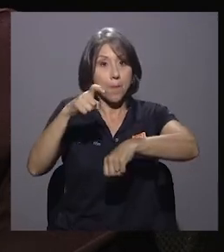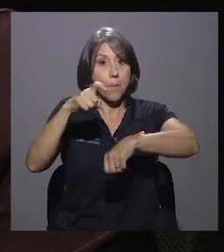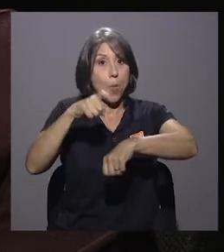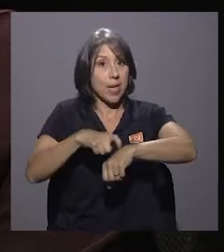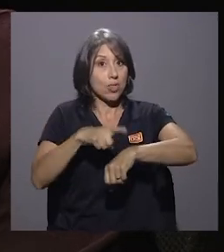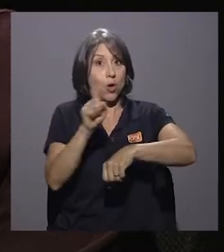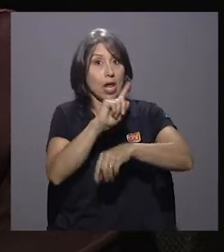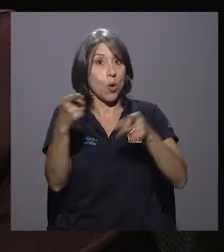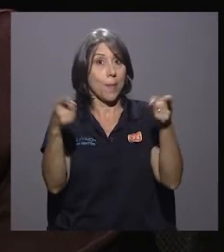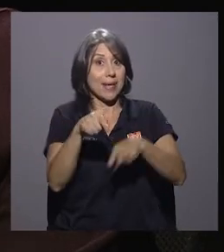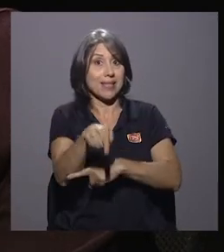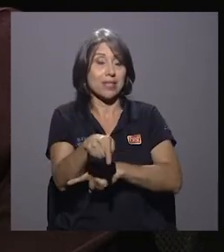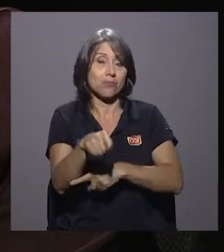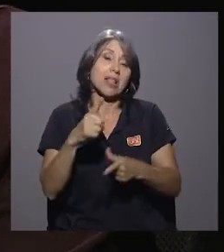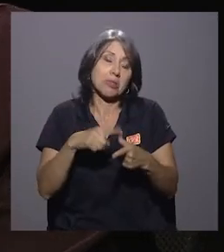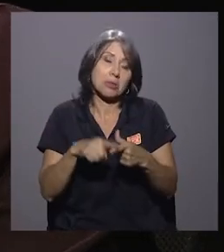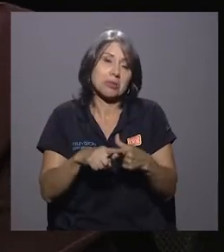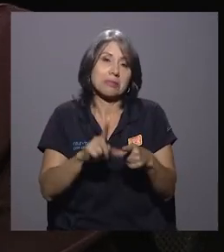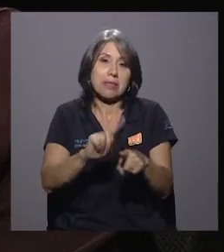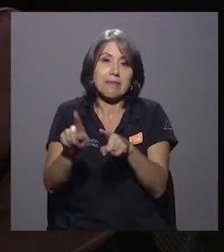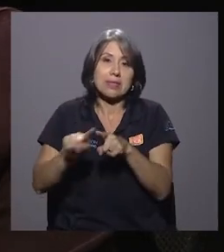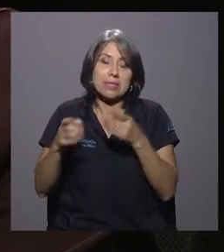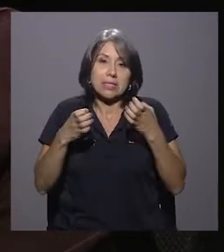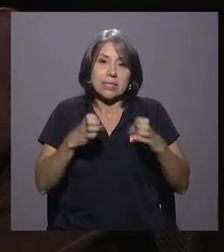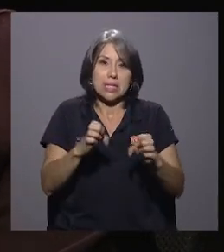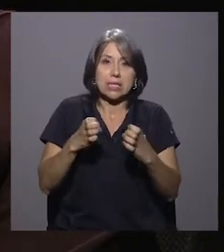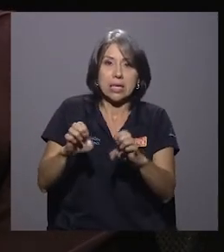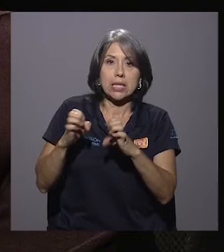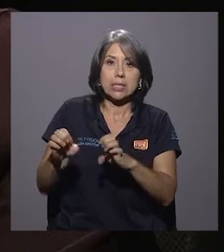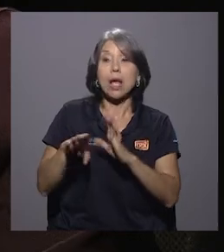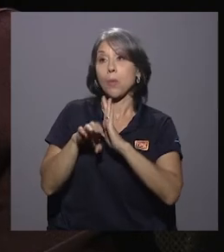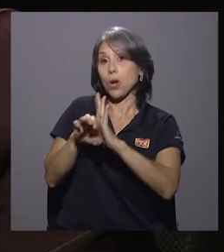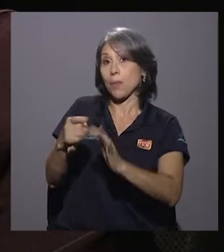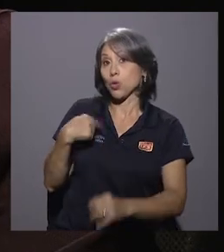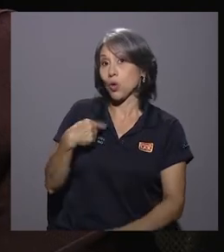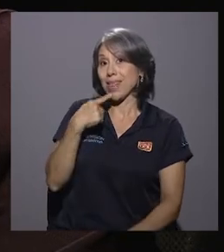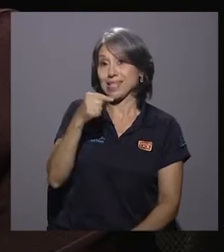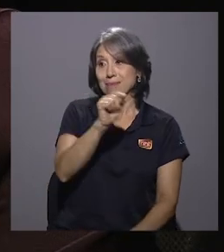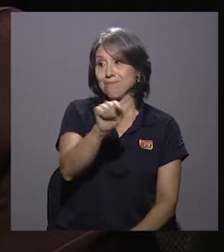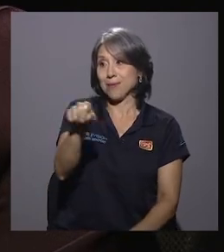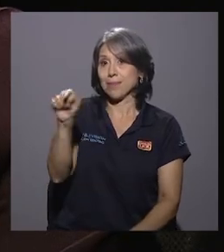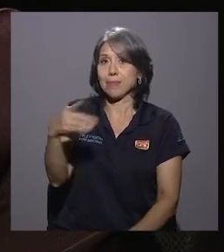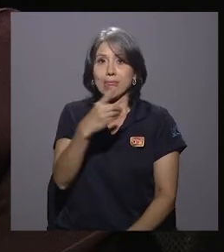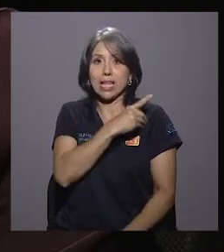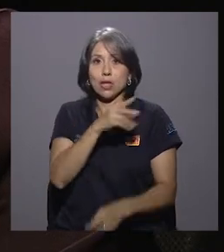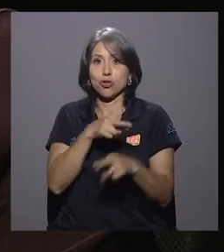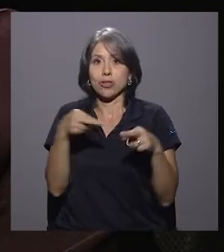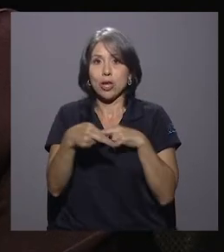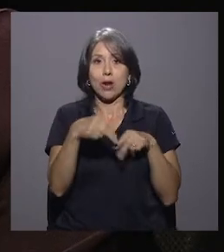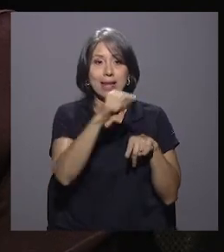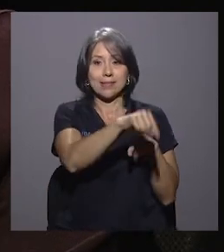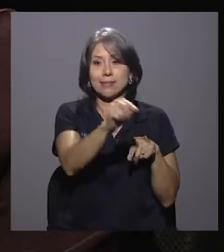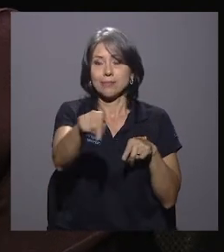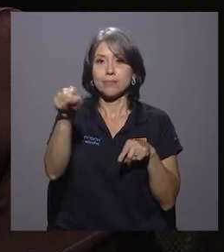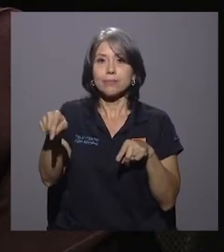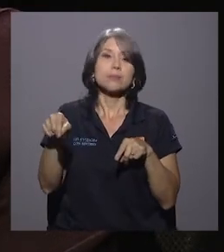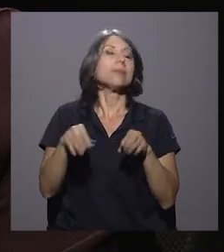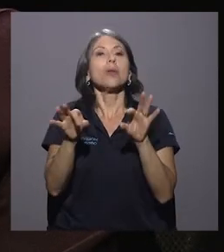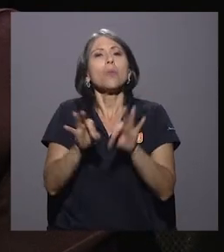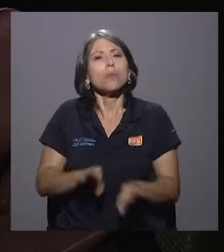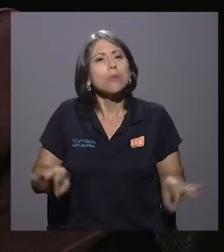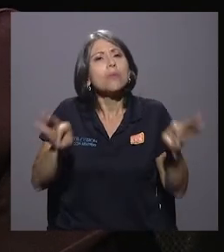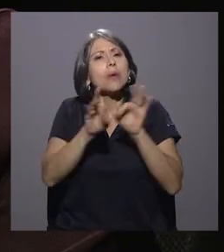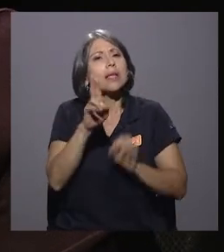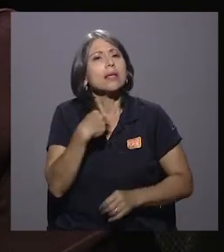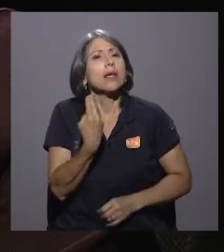sea así, pues hay una serie de estrategias que nosotros tenemos. Yo, por ejemplo, le decía a los directores regionales, bueno, es muy importante que nosotros en